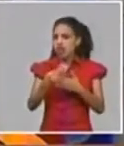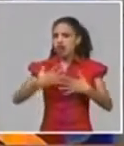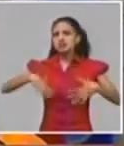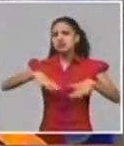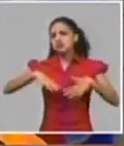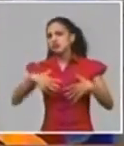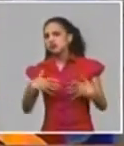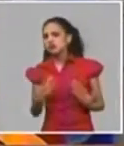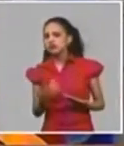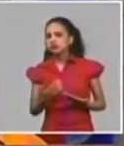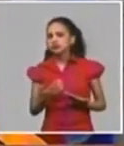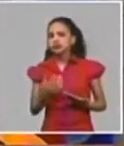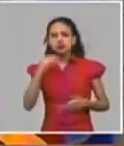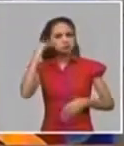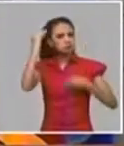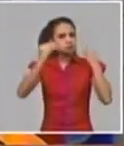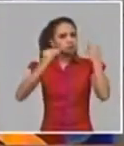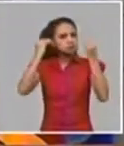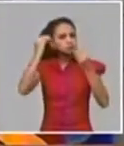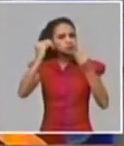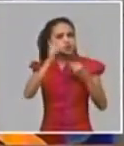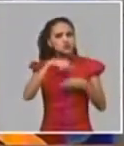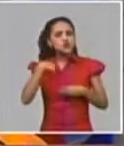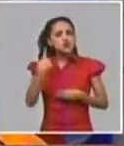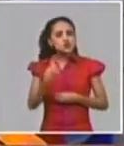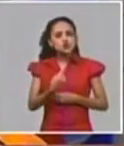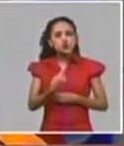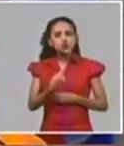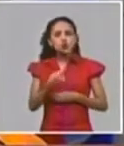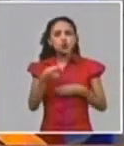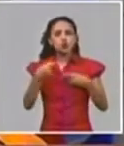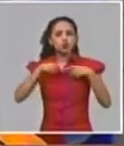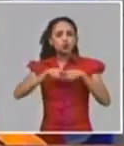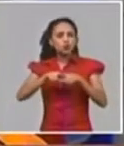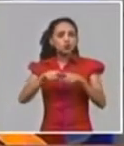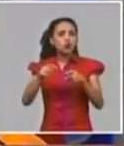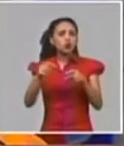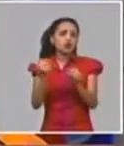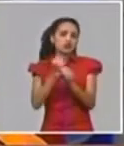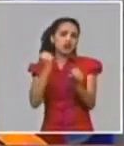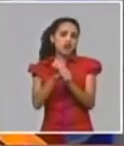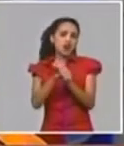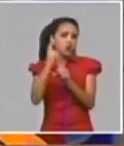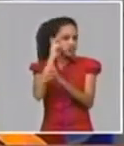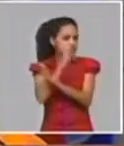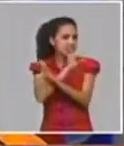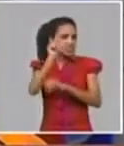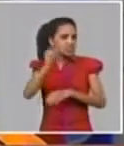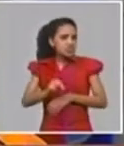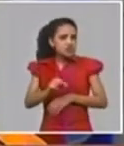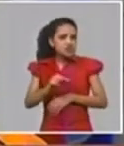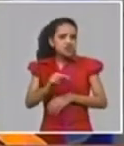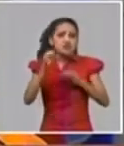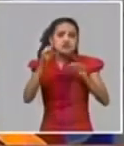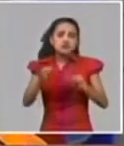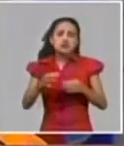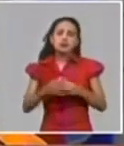cuál es el pronóstico que se ha hecho con el grupo de científicos siempre el balance